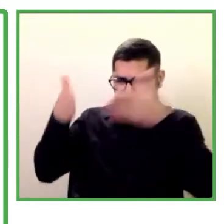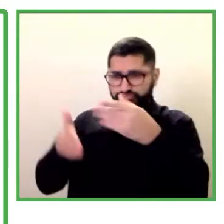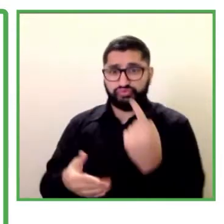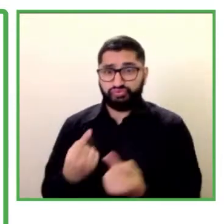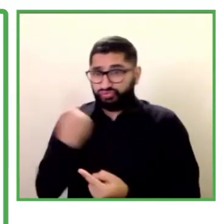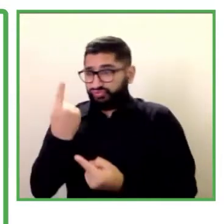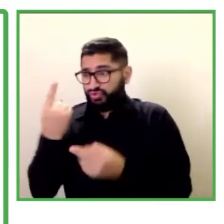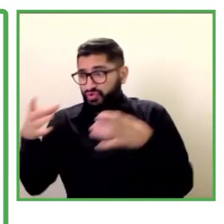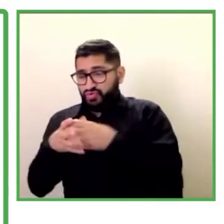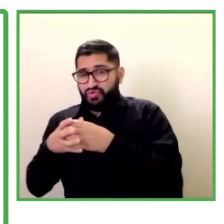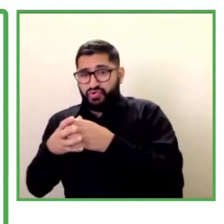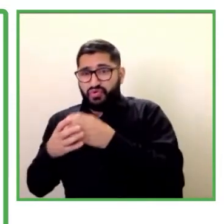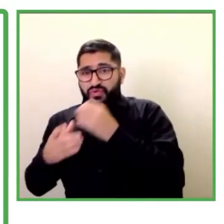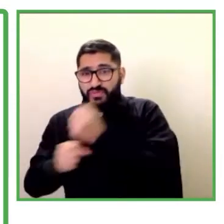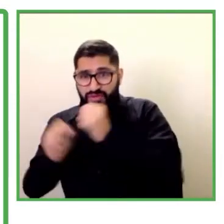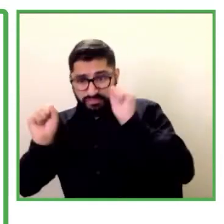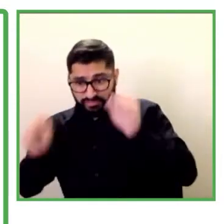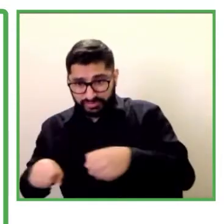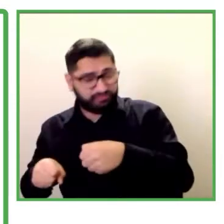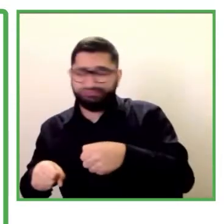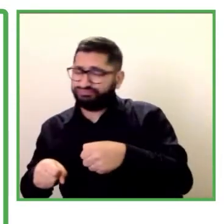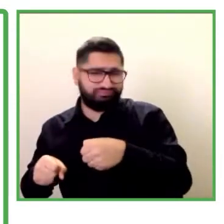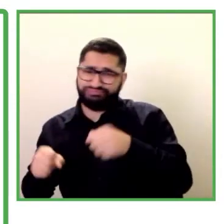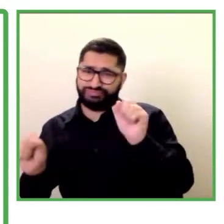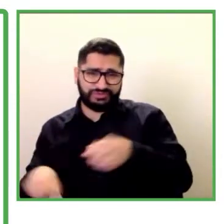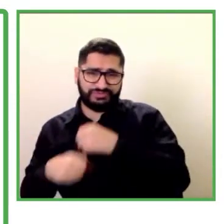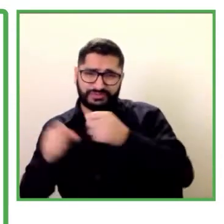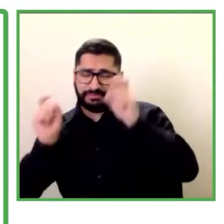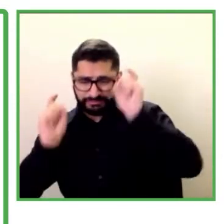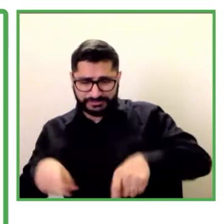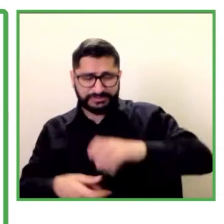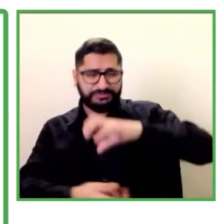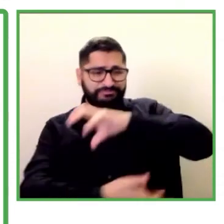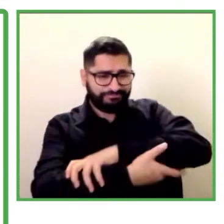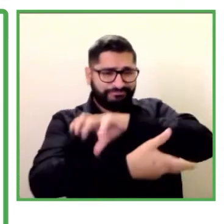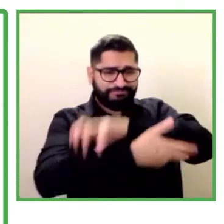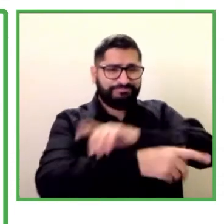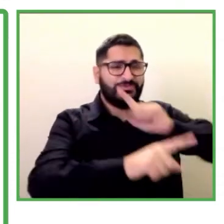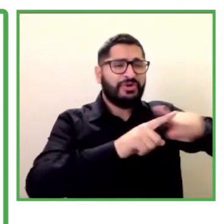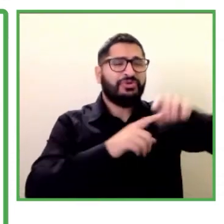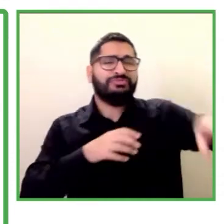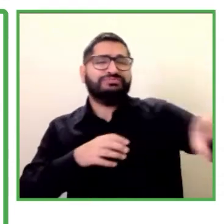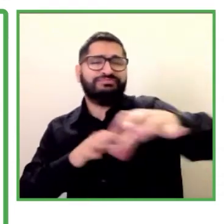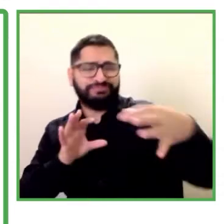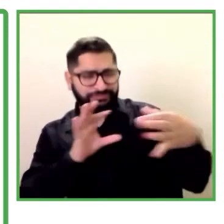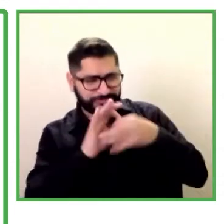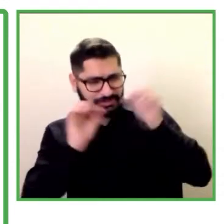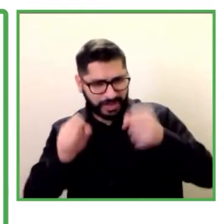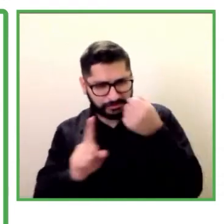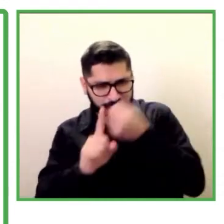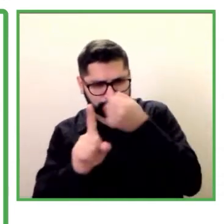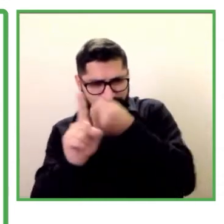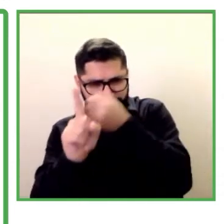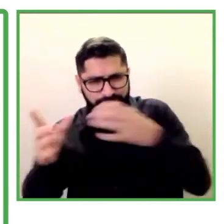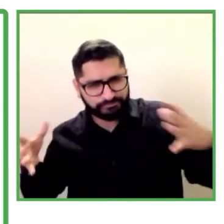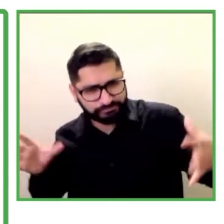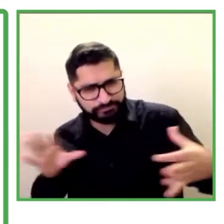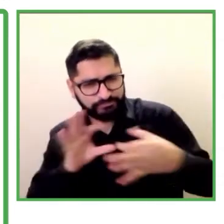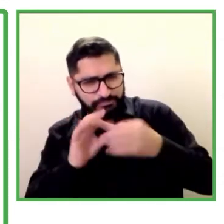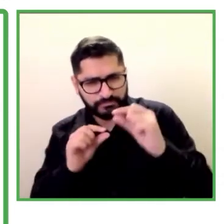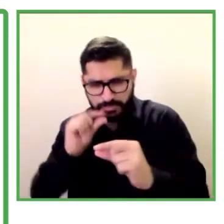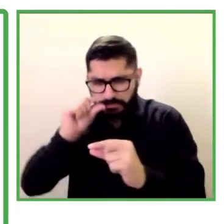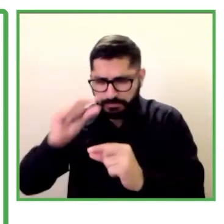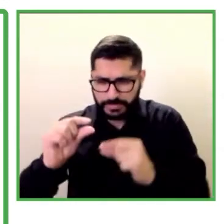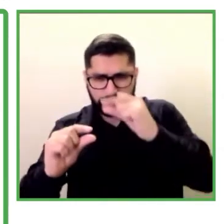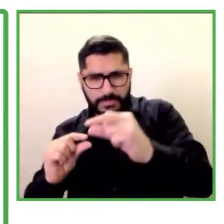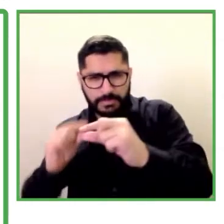ido avanzando y hemos seguido creciendo cada vez a pasos pequeños pero bien encaminados hemos alcanzado un 1,4%